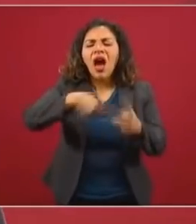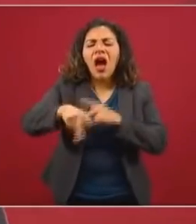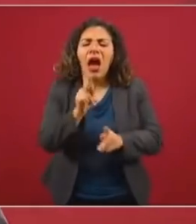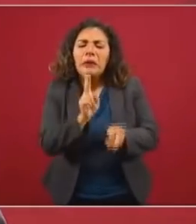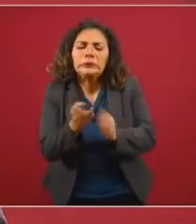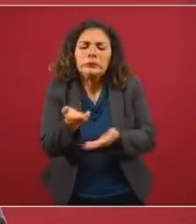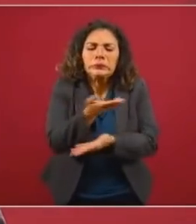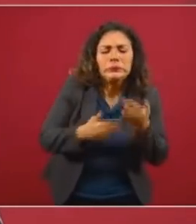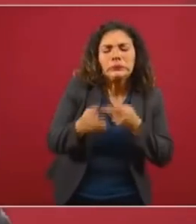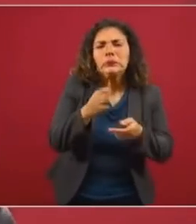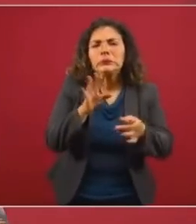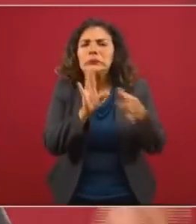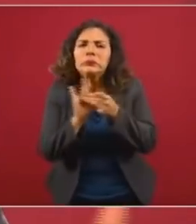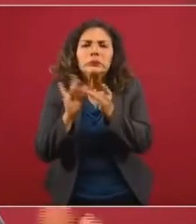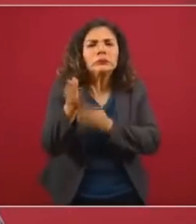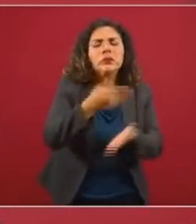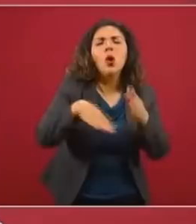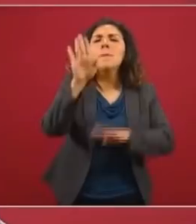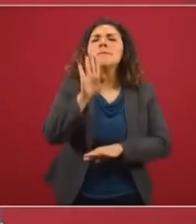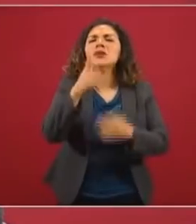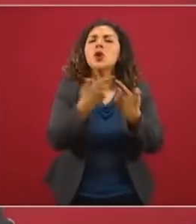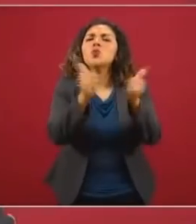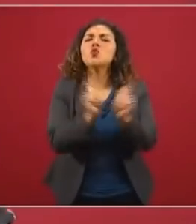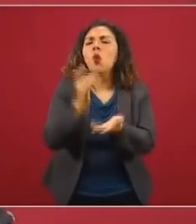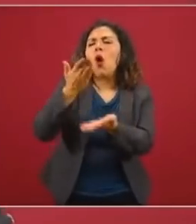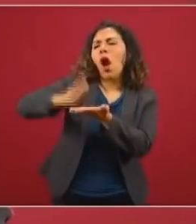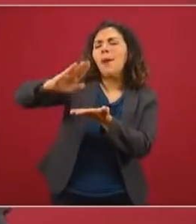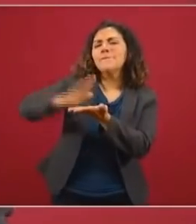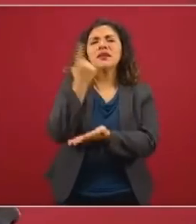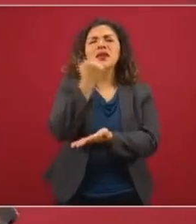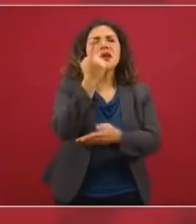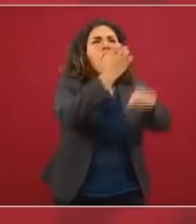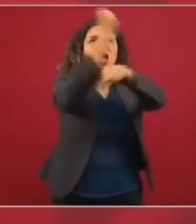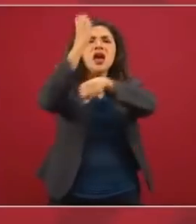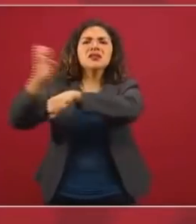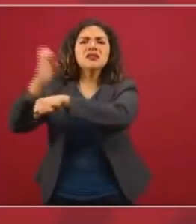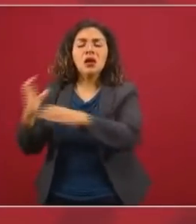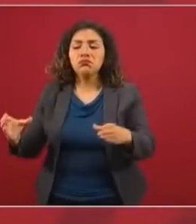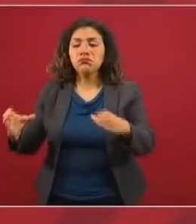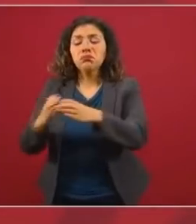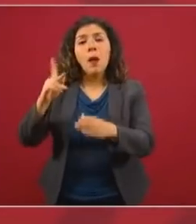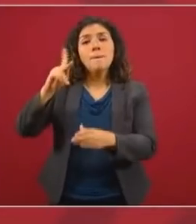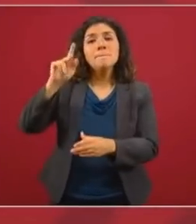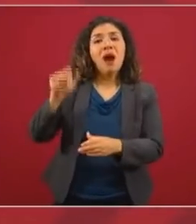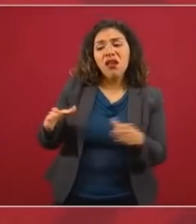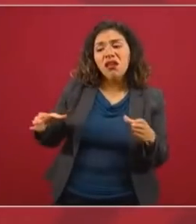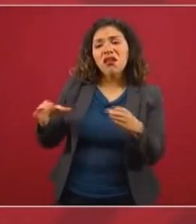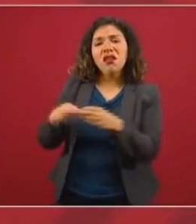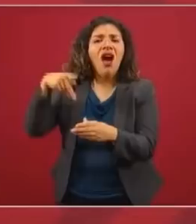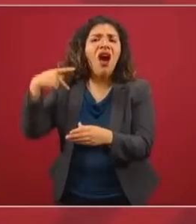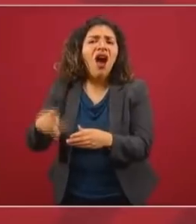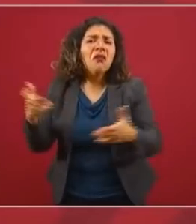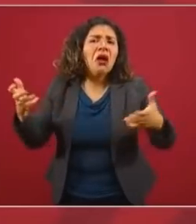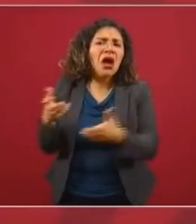como un grupo un poco aparte de los demás gobiernos estatales en sus ámbitos de actividad